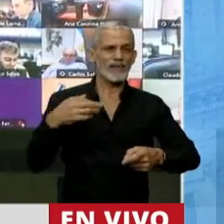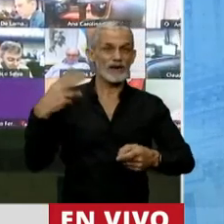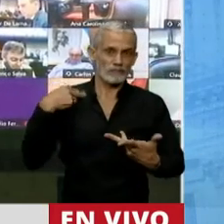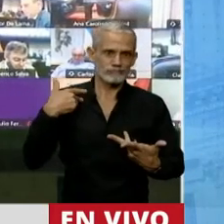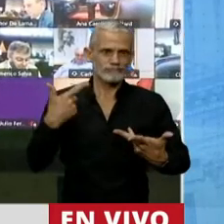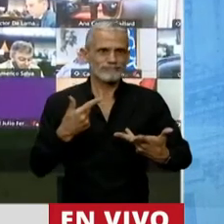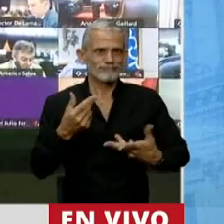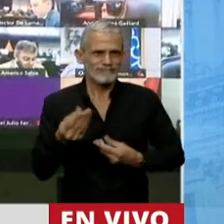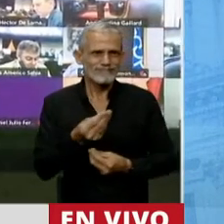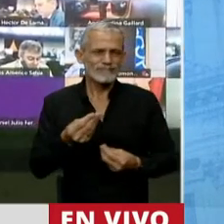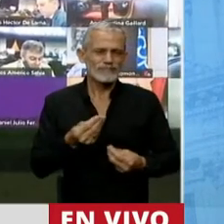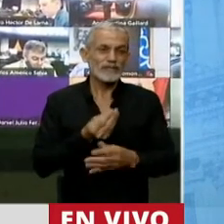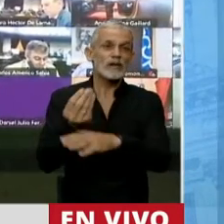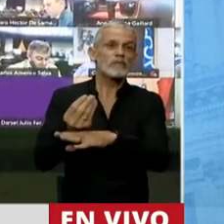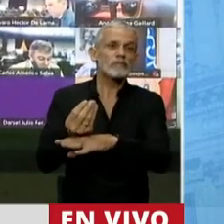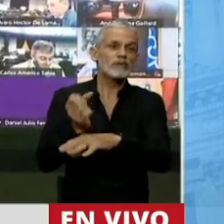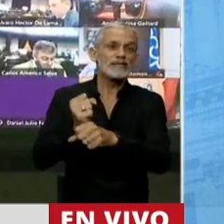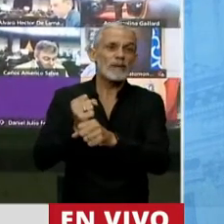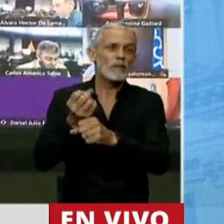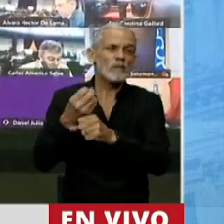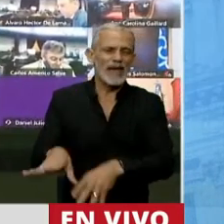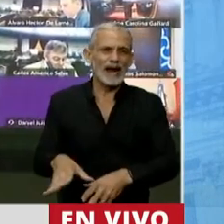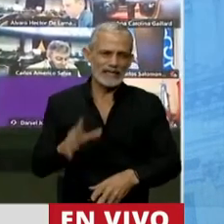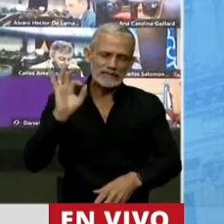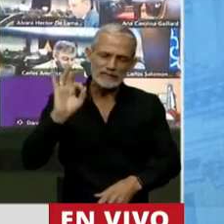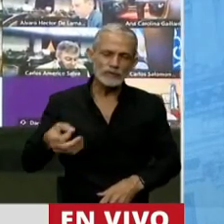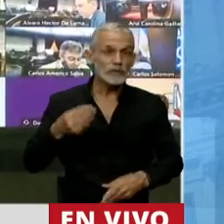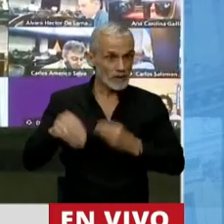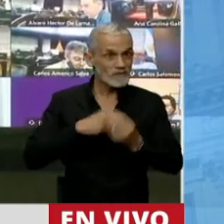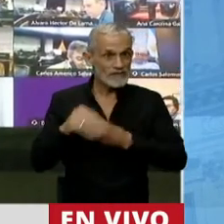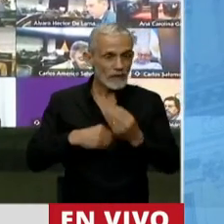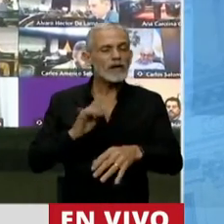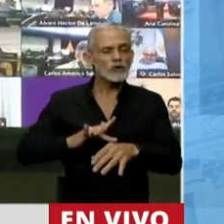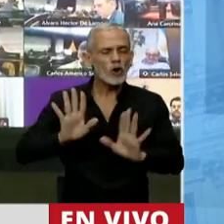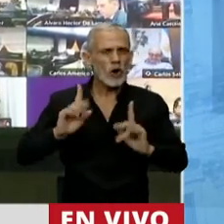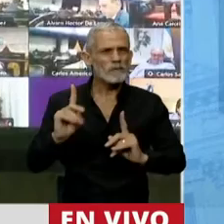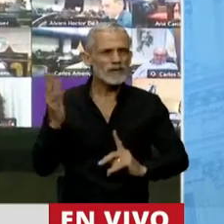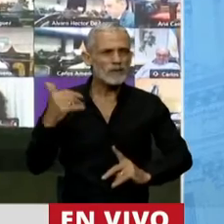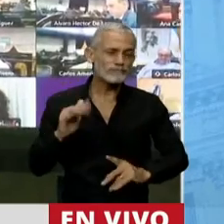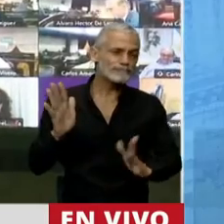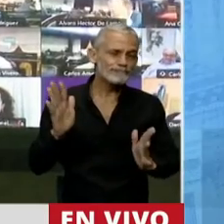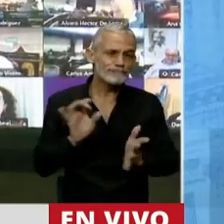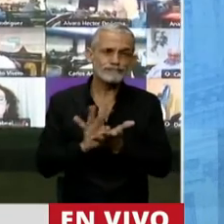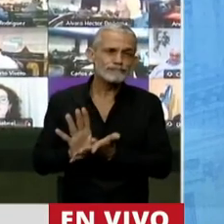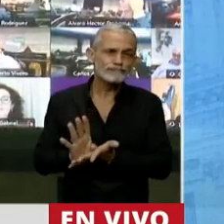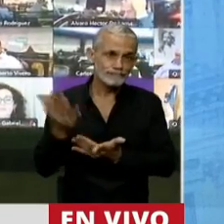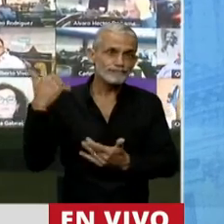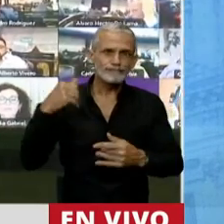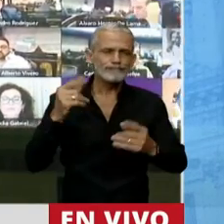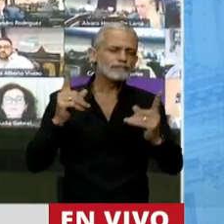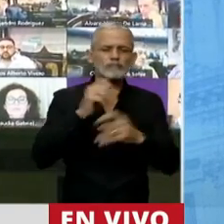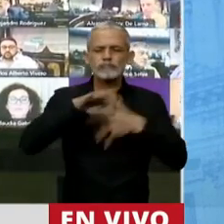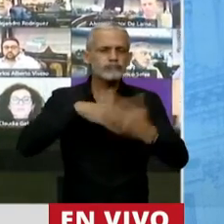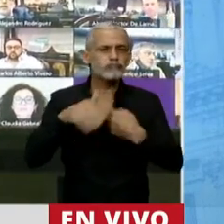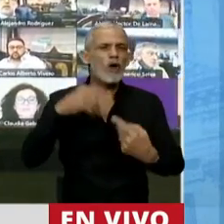jefa, pierda su puesto de trabajo. Porque a mi familia le tocó atravesar esa situación en plena crisis del